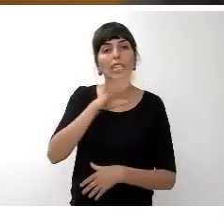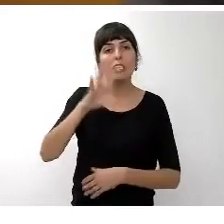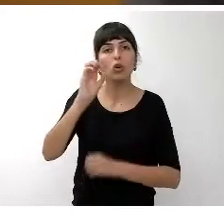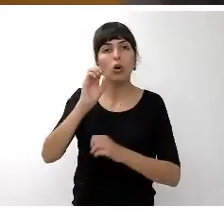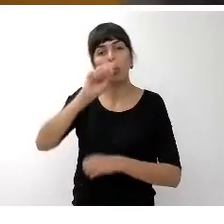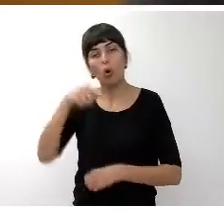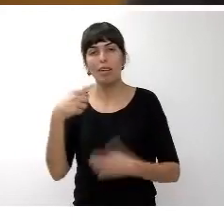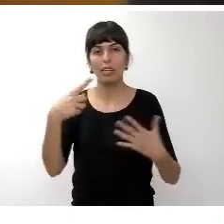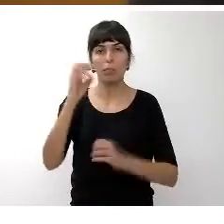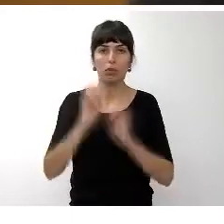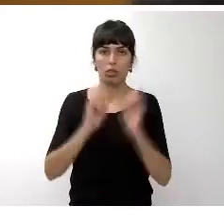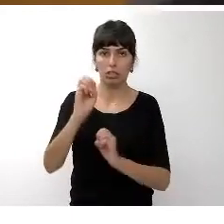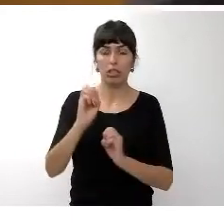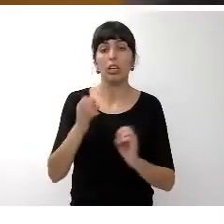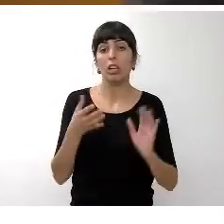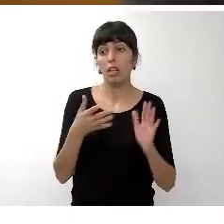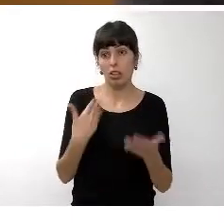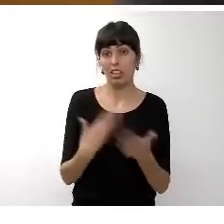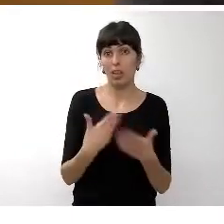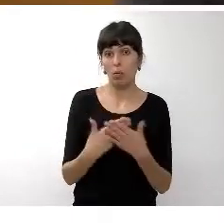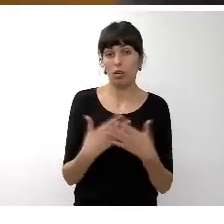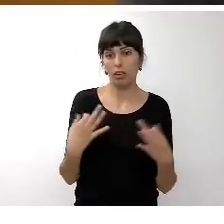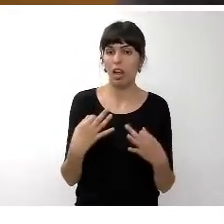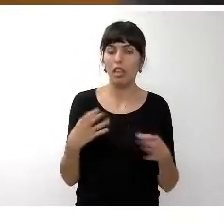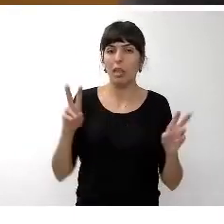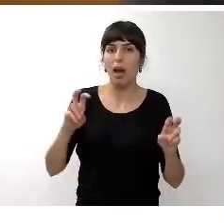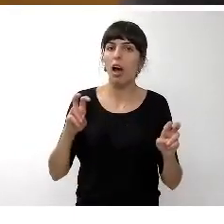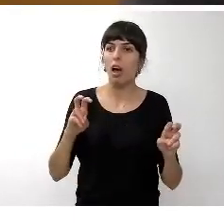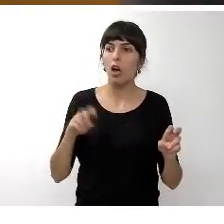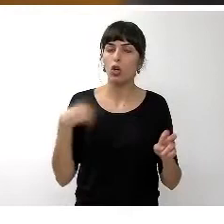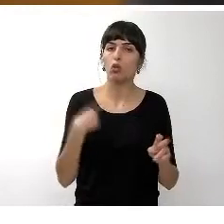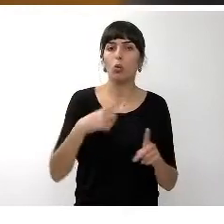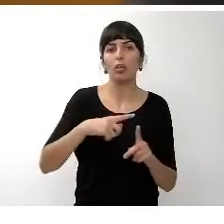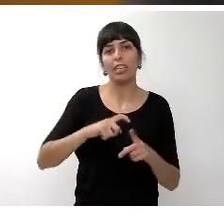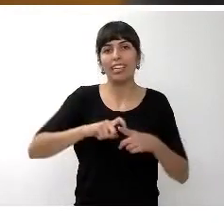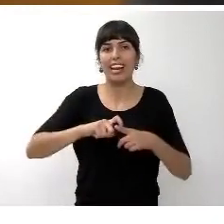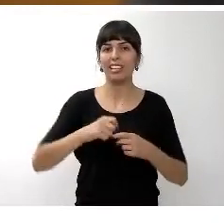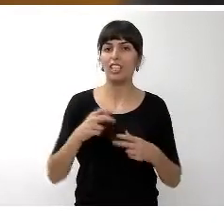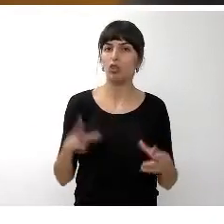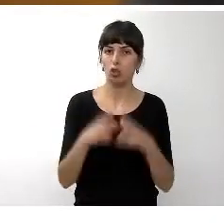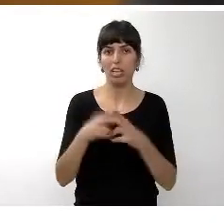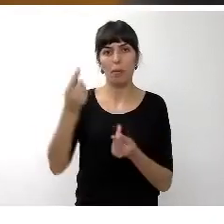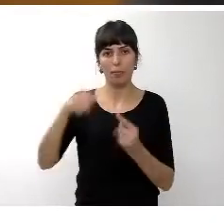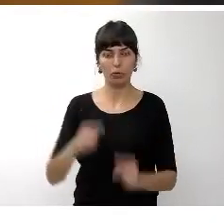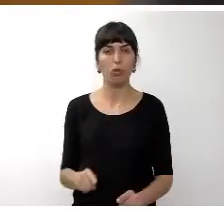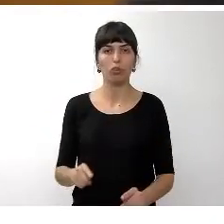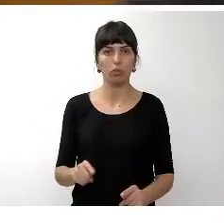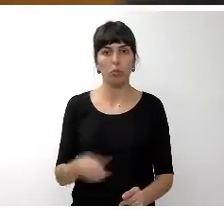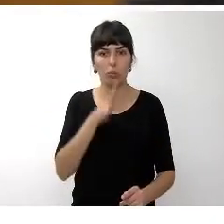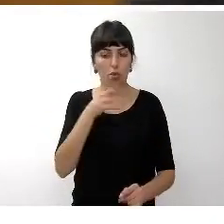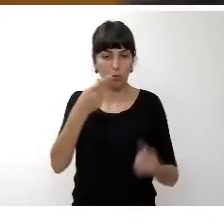esto demuestra a nuestro juicio el profundo contenido social de este presupuesto que mayoritariamente